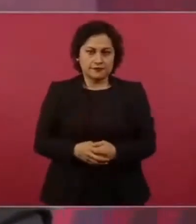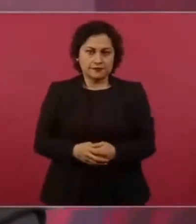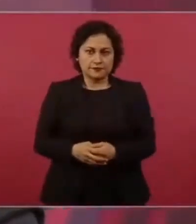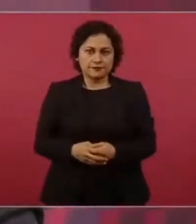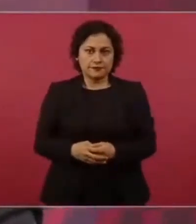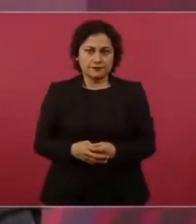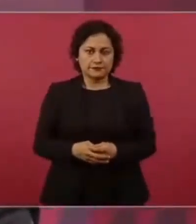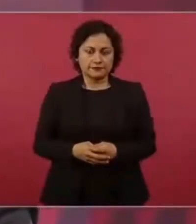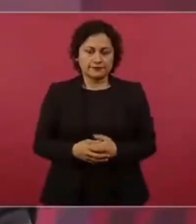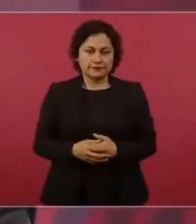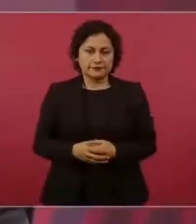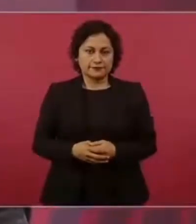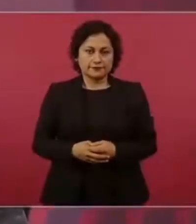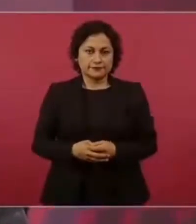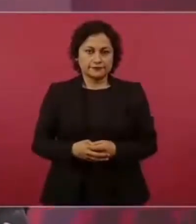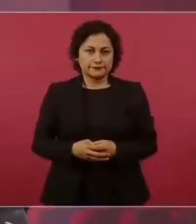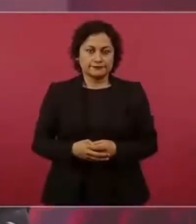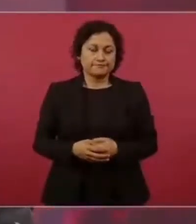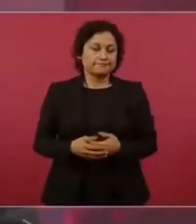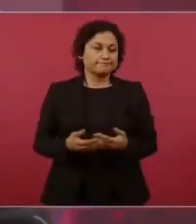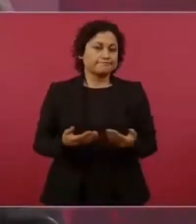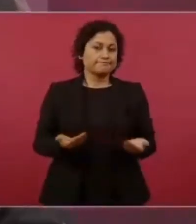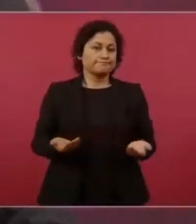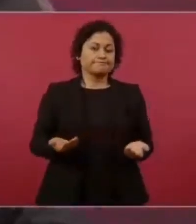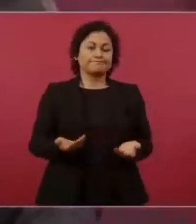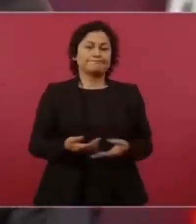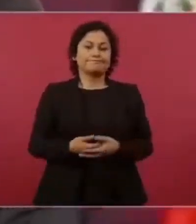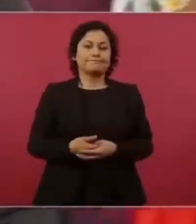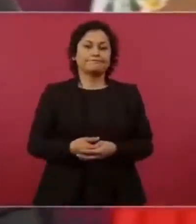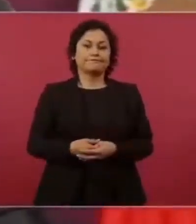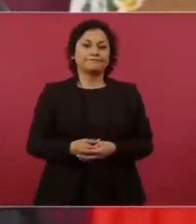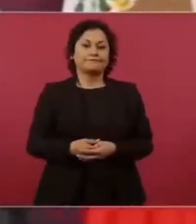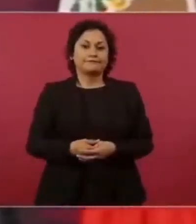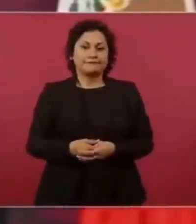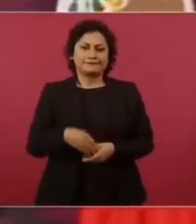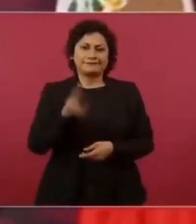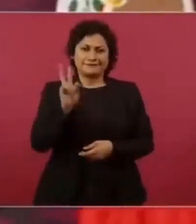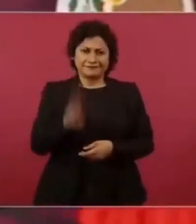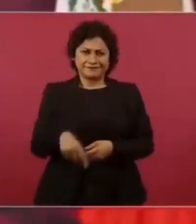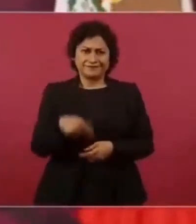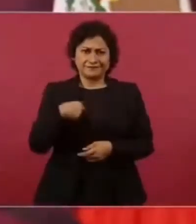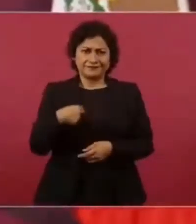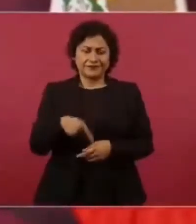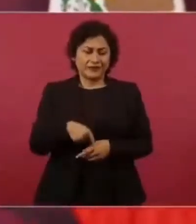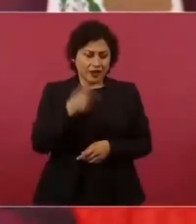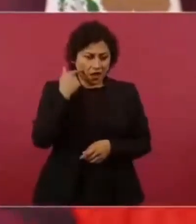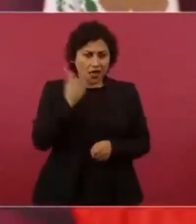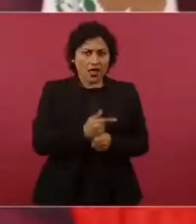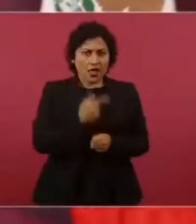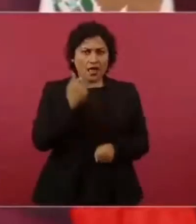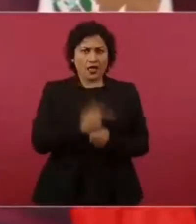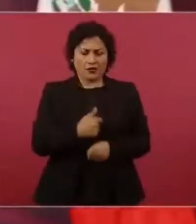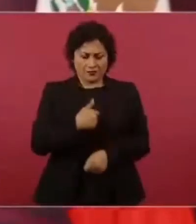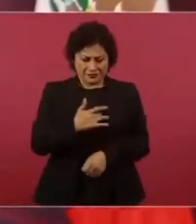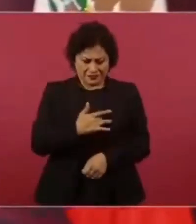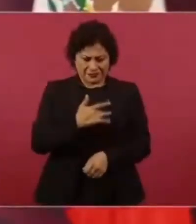Y hasta coraje da. Porque